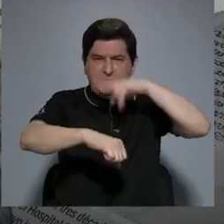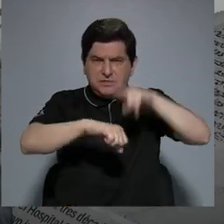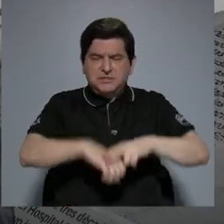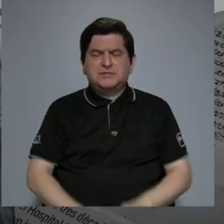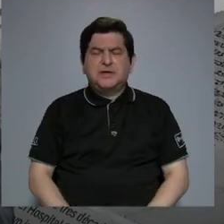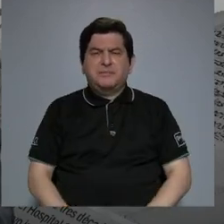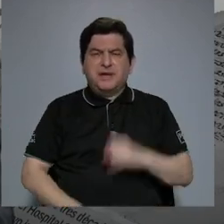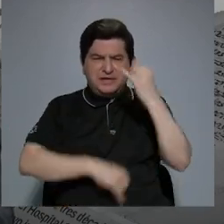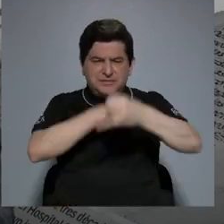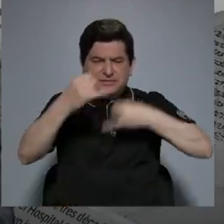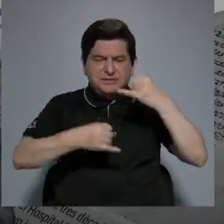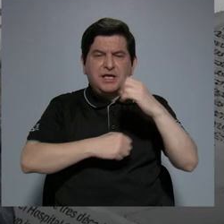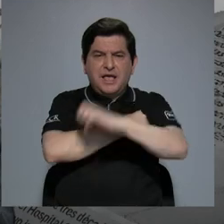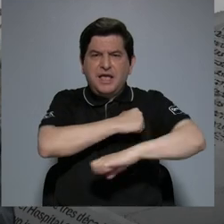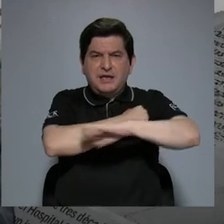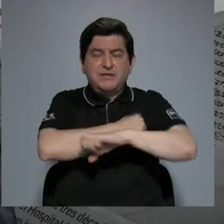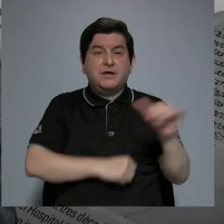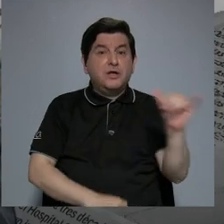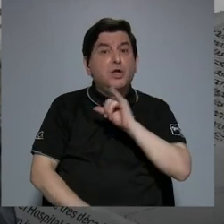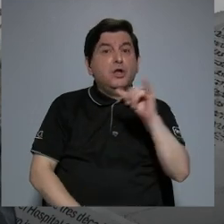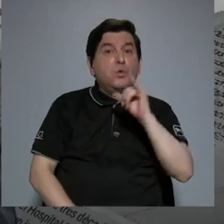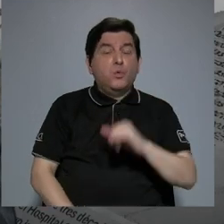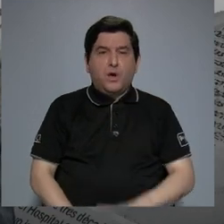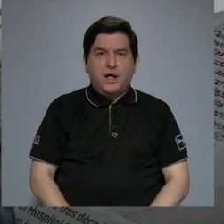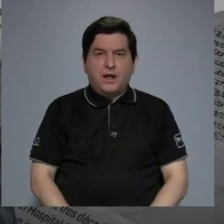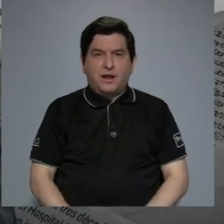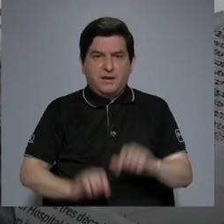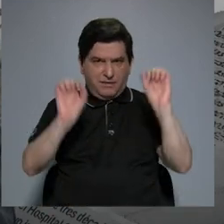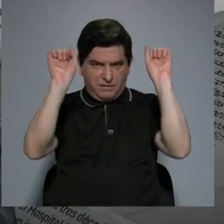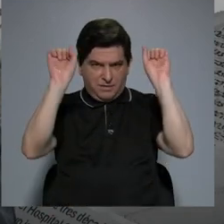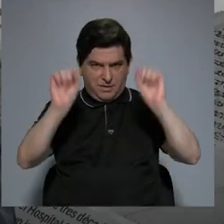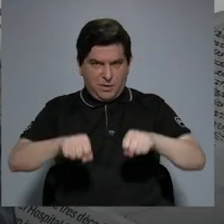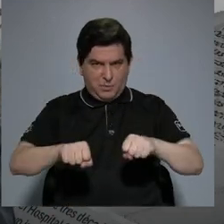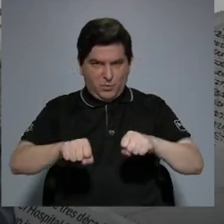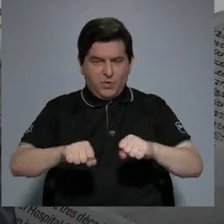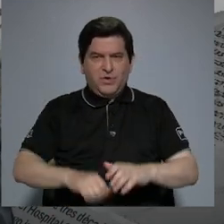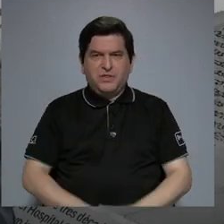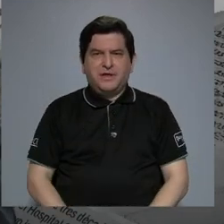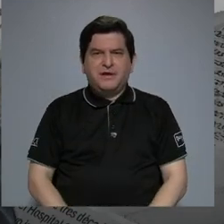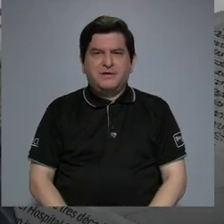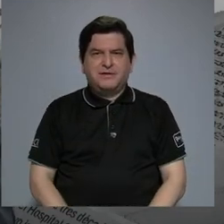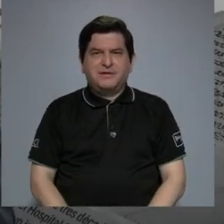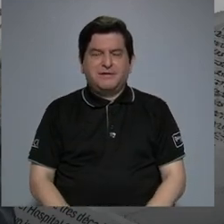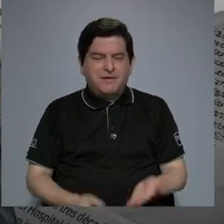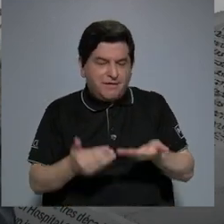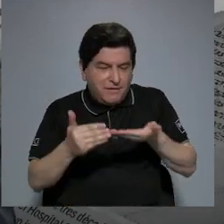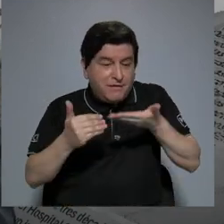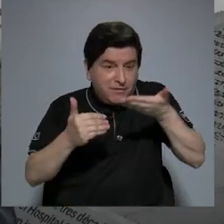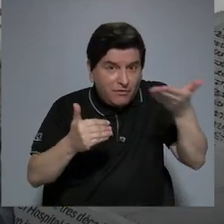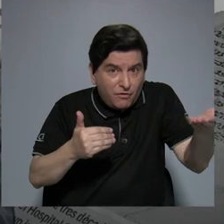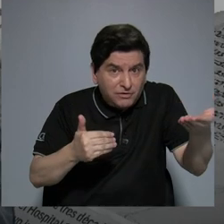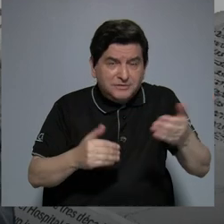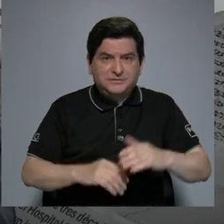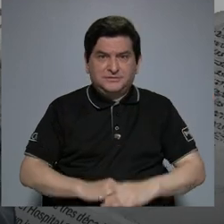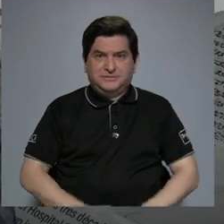en lenguas extranjeras, pero también para poder tener elementos,